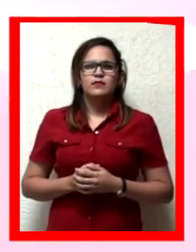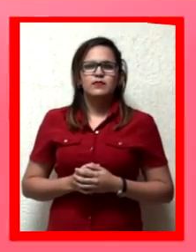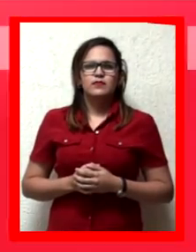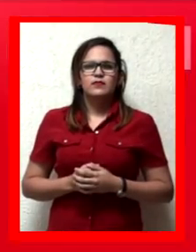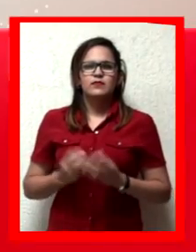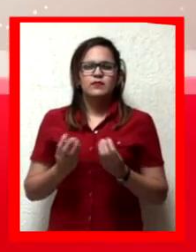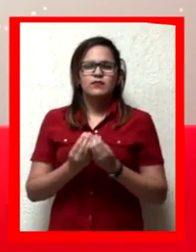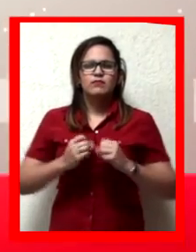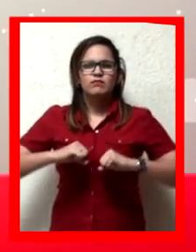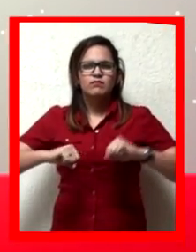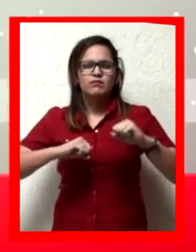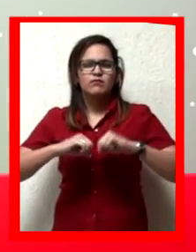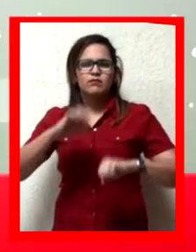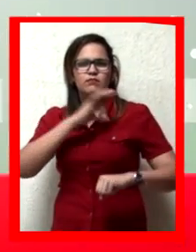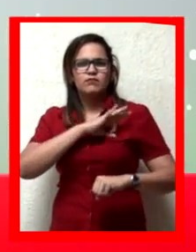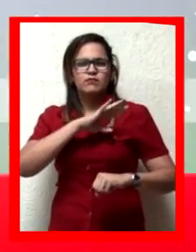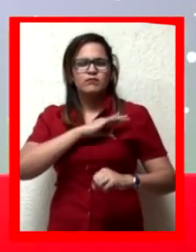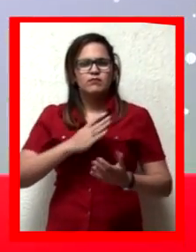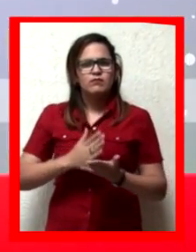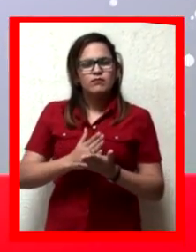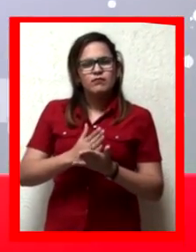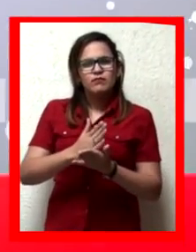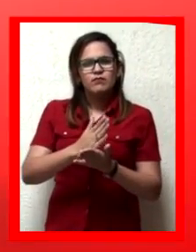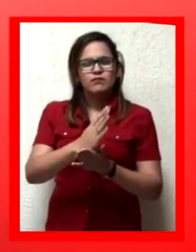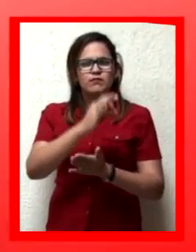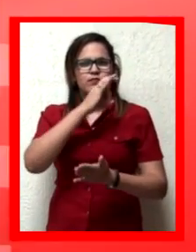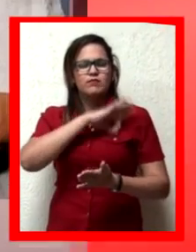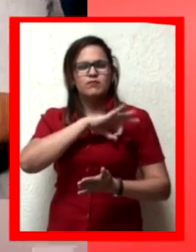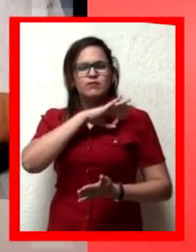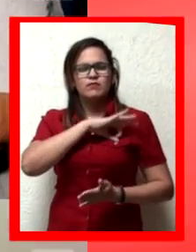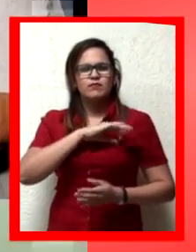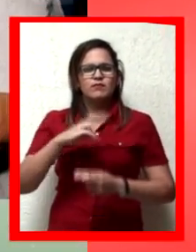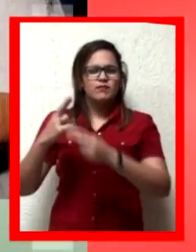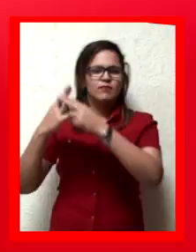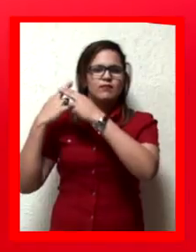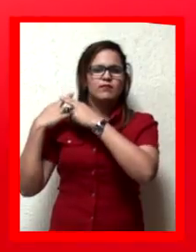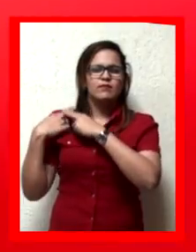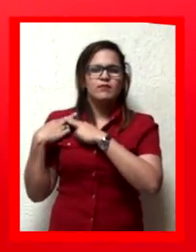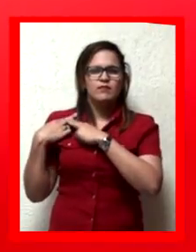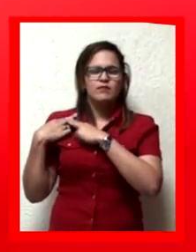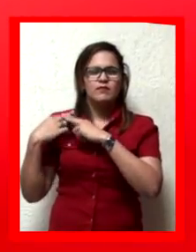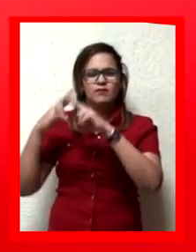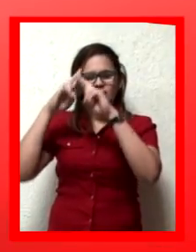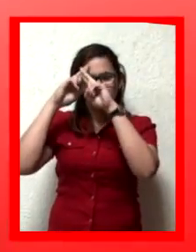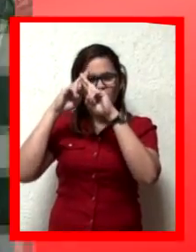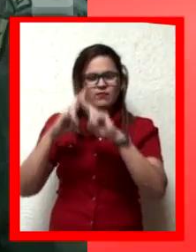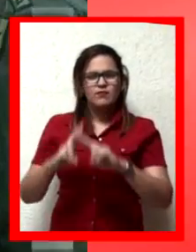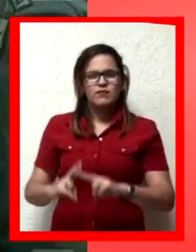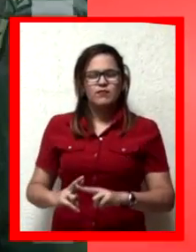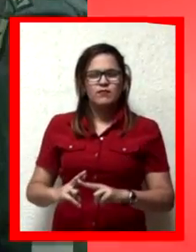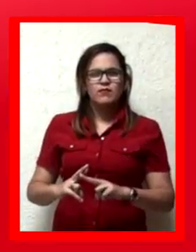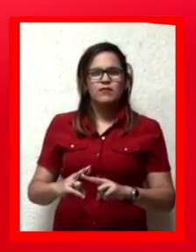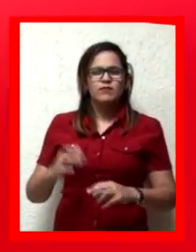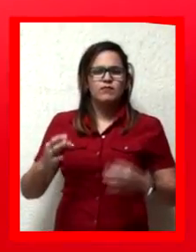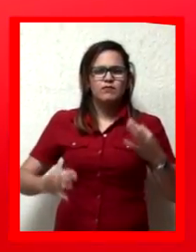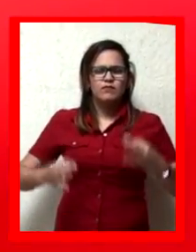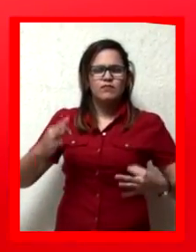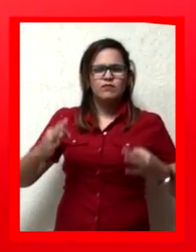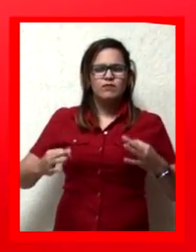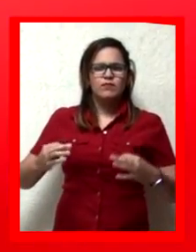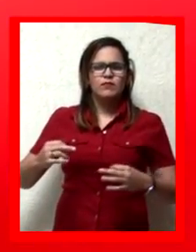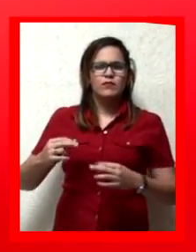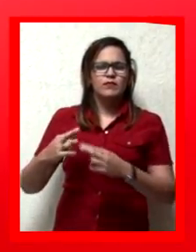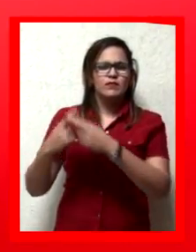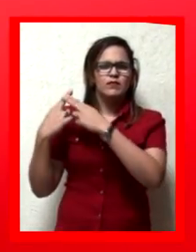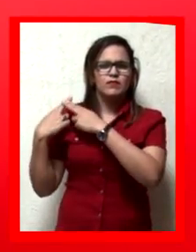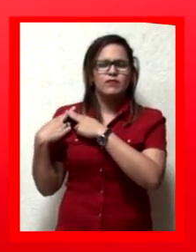Con una gestión socialista enfocada en la solidaridad, lealtad, justicia y honestidad